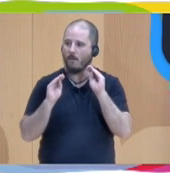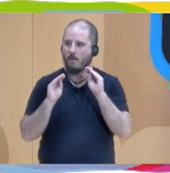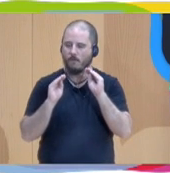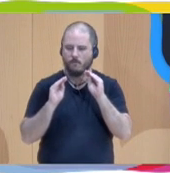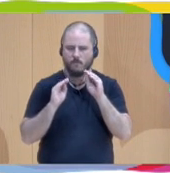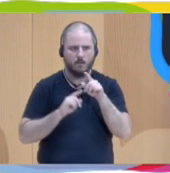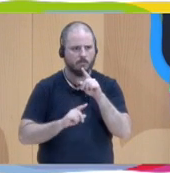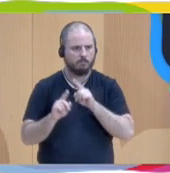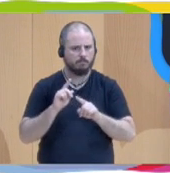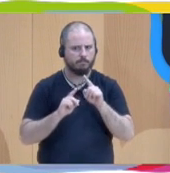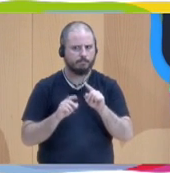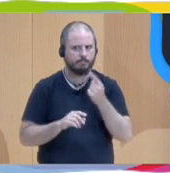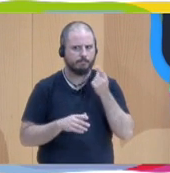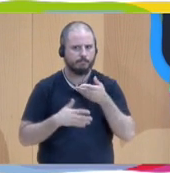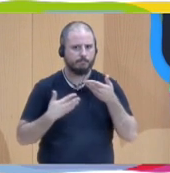problemático,